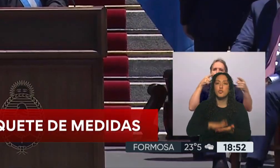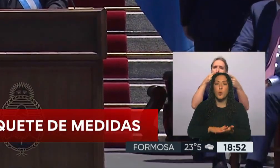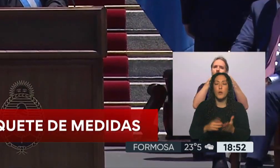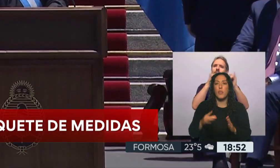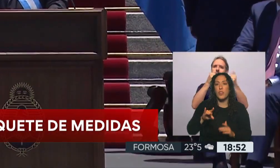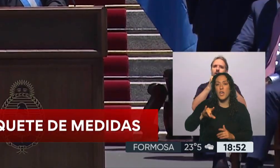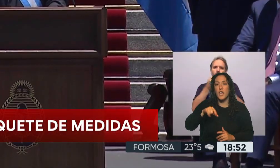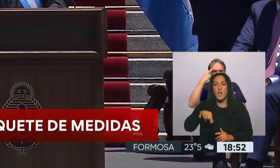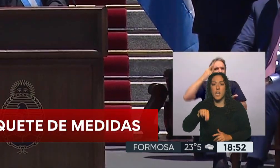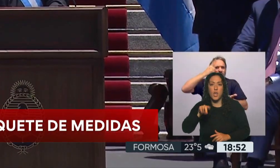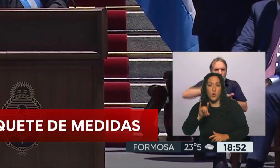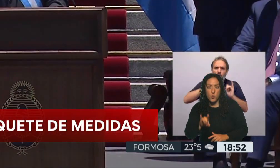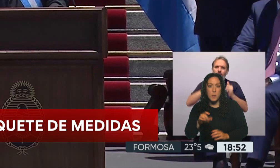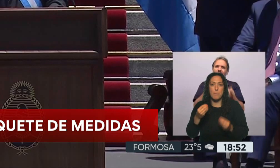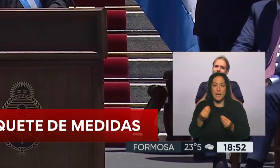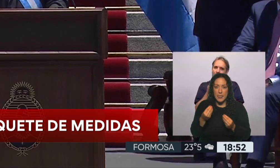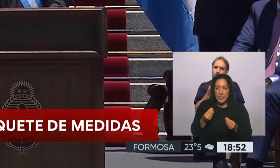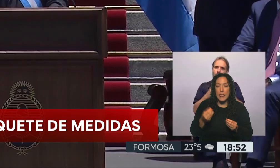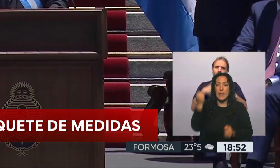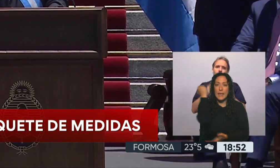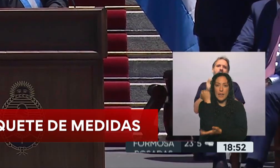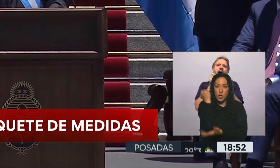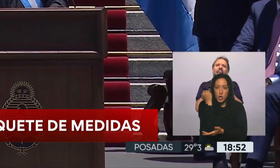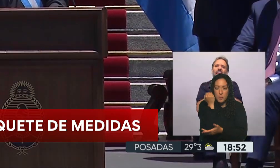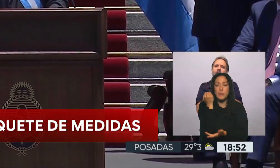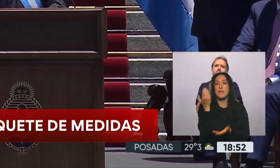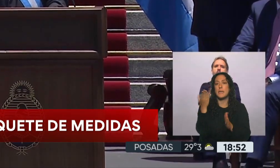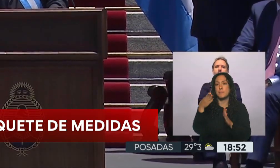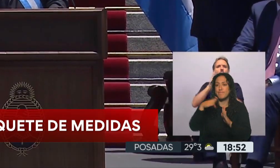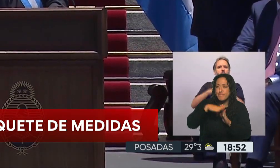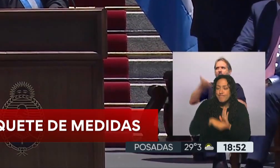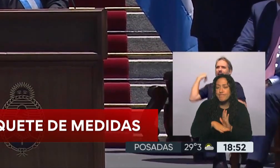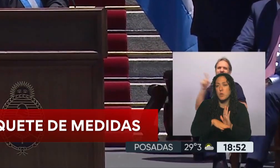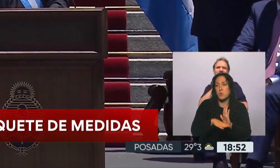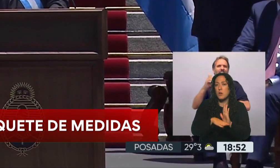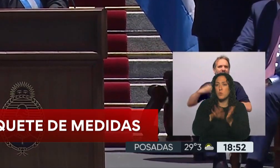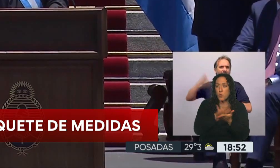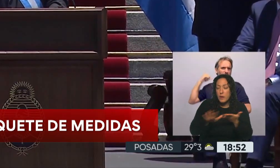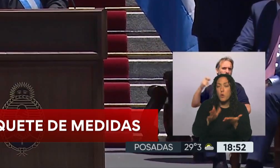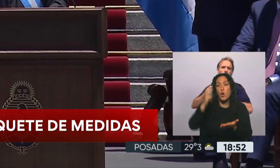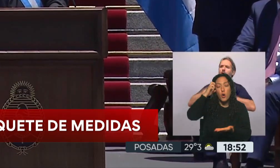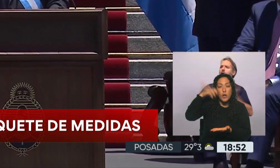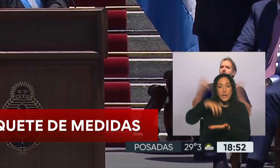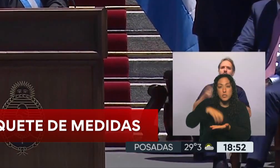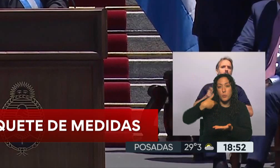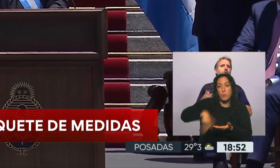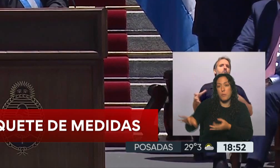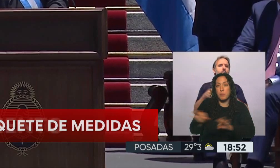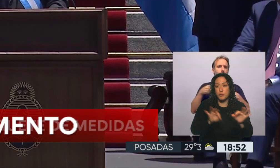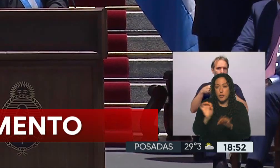desregular la economía. El presidente venía anticipando que iba a enviar al Congreso justamente este proyecto.